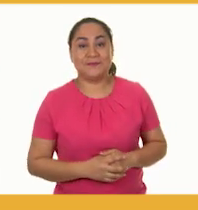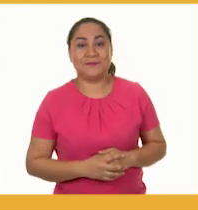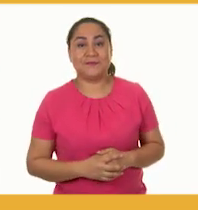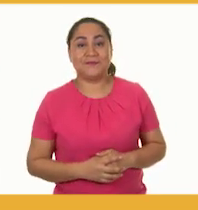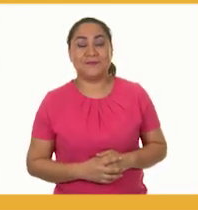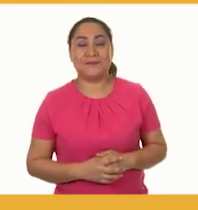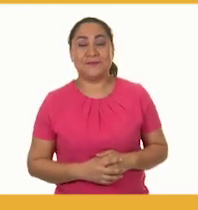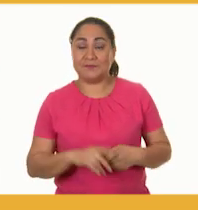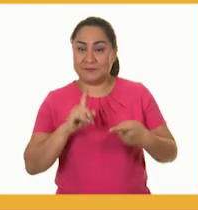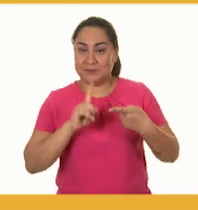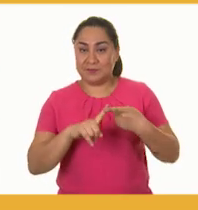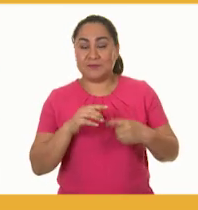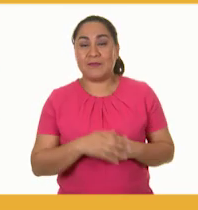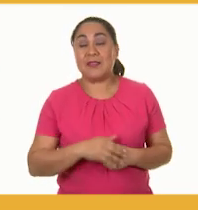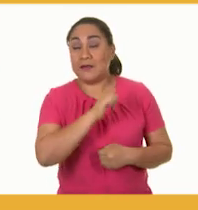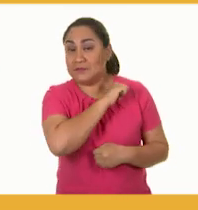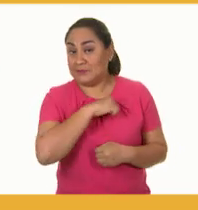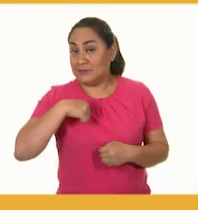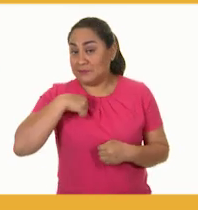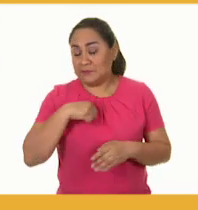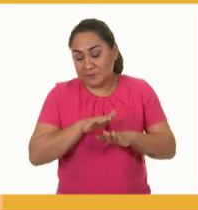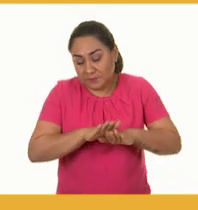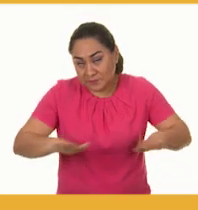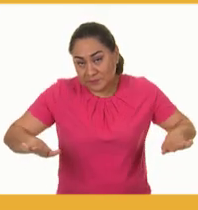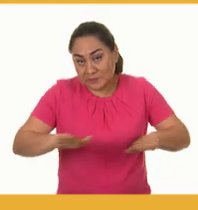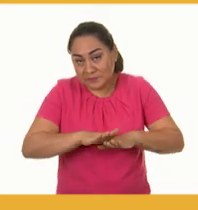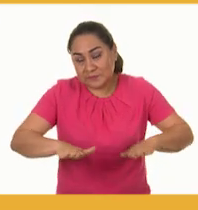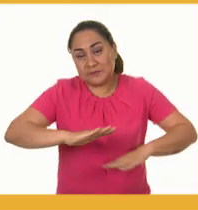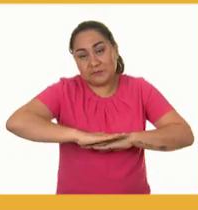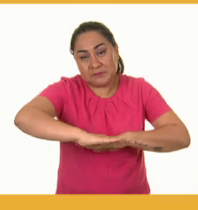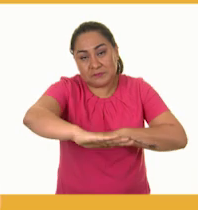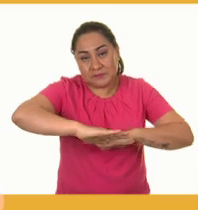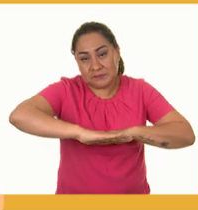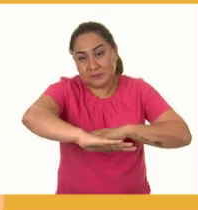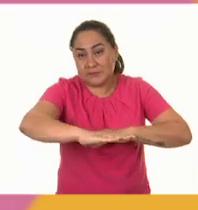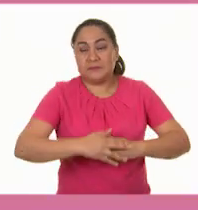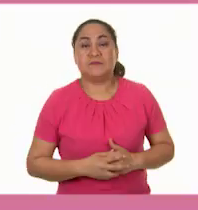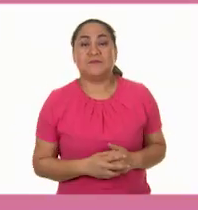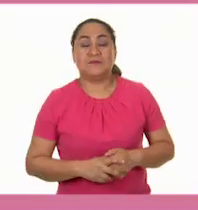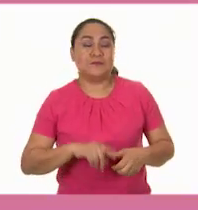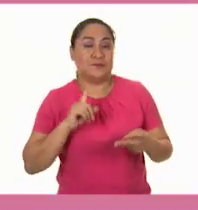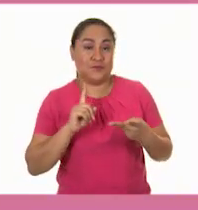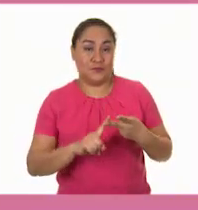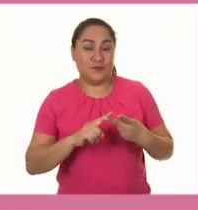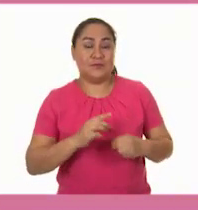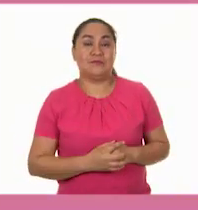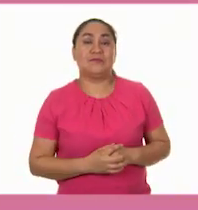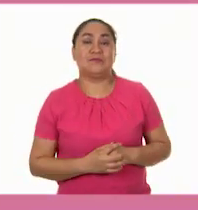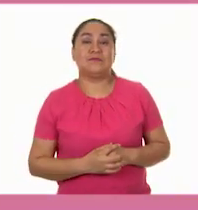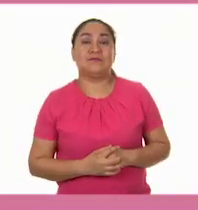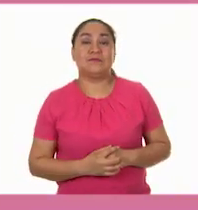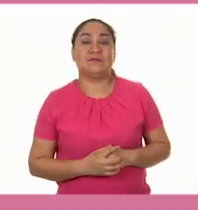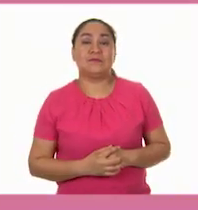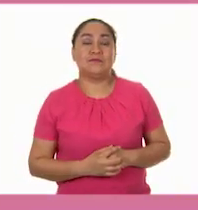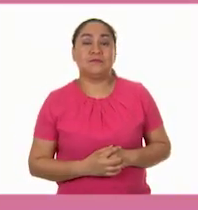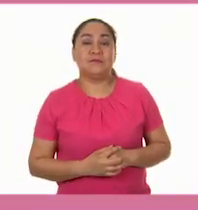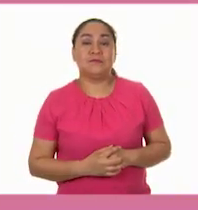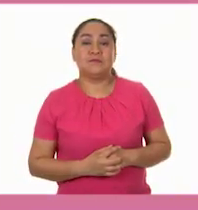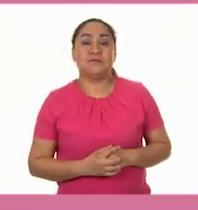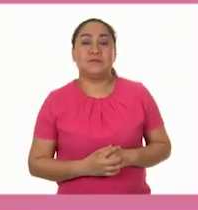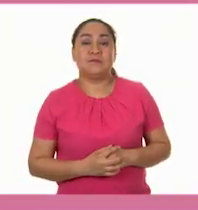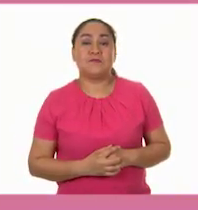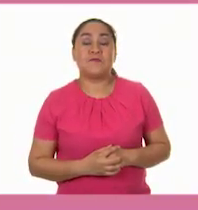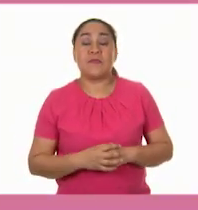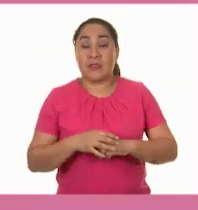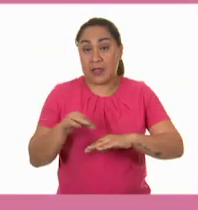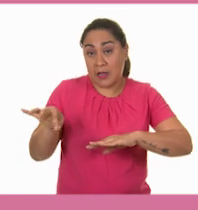1. Estira la playera a lo largo y a lo ancho. 2. Marca con el plumón o la pluma y